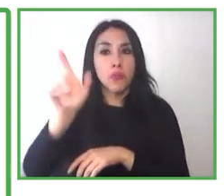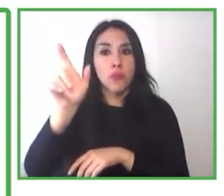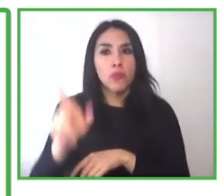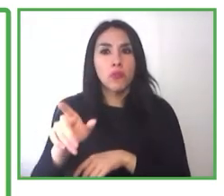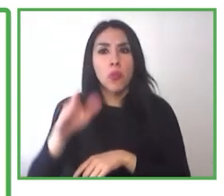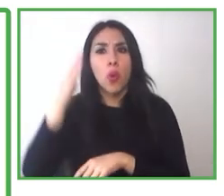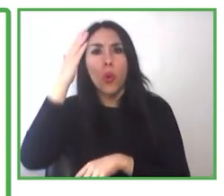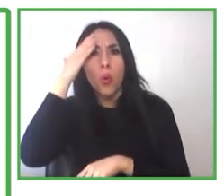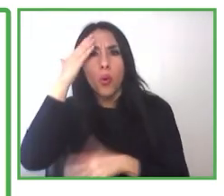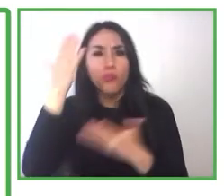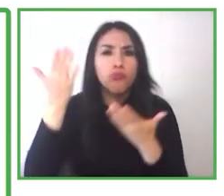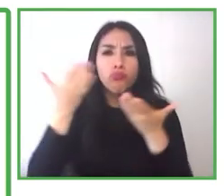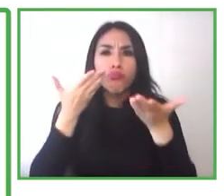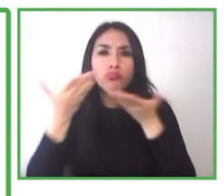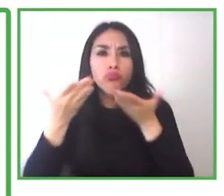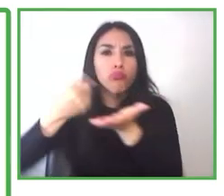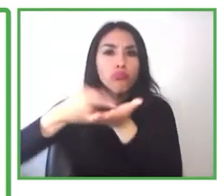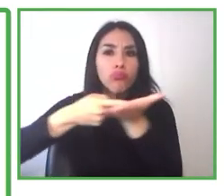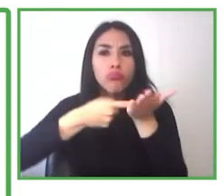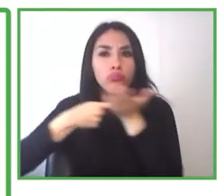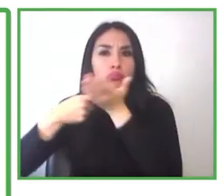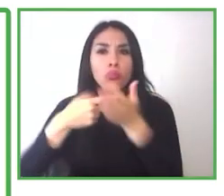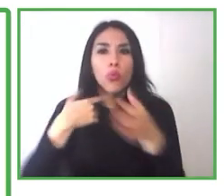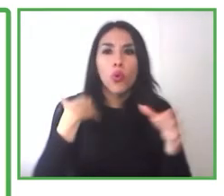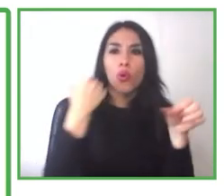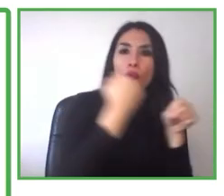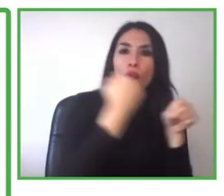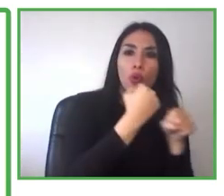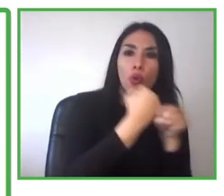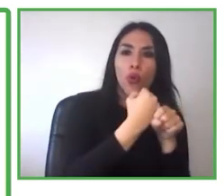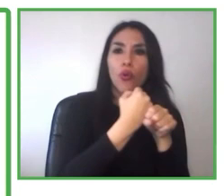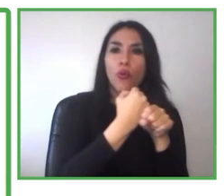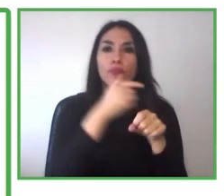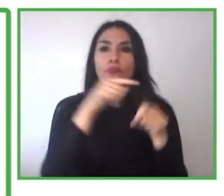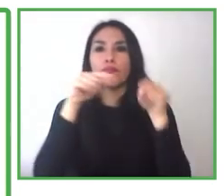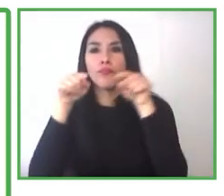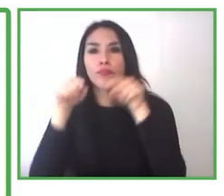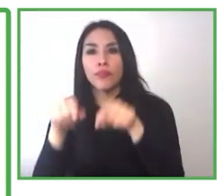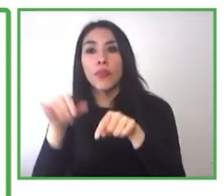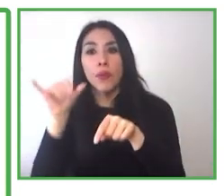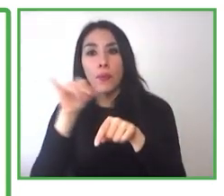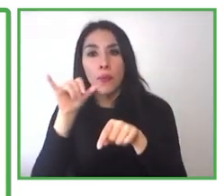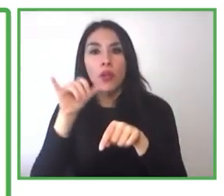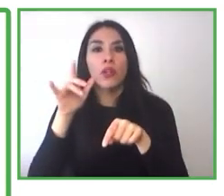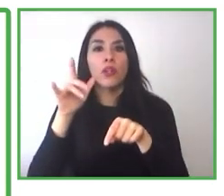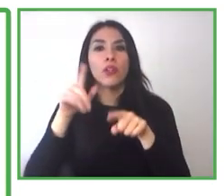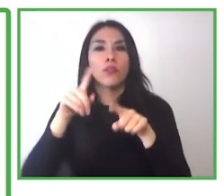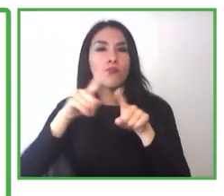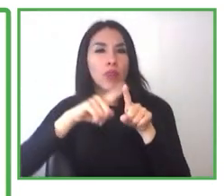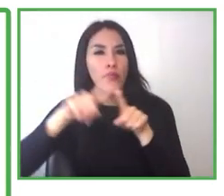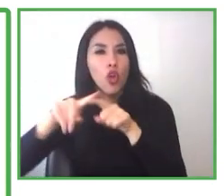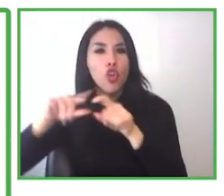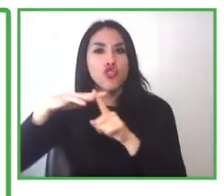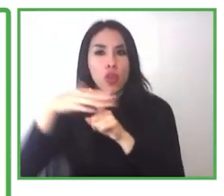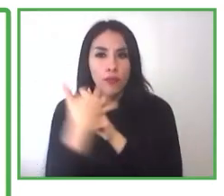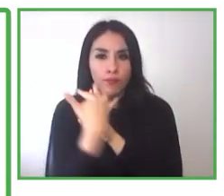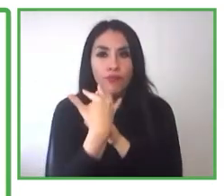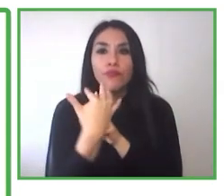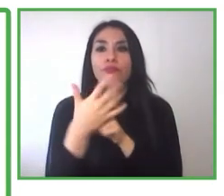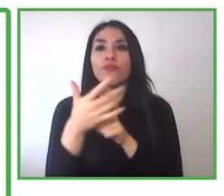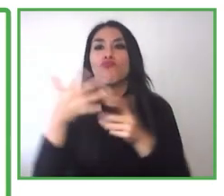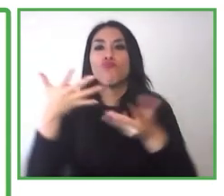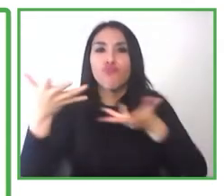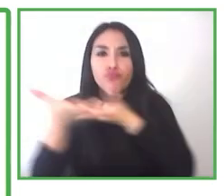empleadores, trabajadores y sector público que se ponen de acuerdo en base a metodologías estandarizadas por Chile Valora